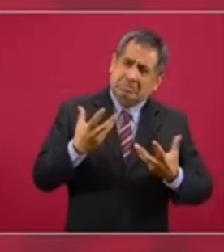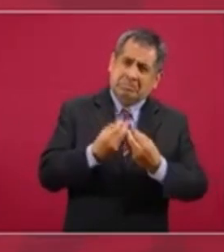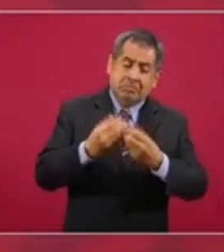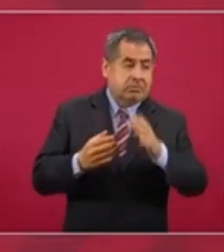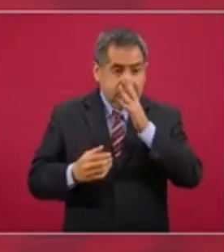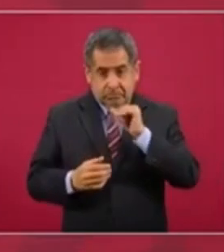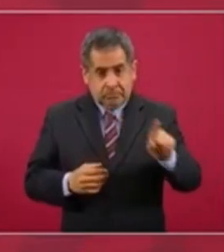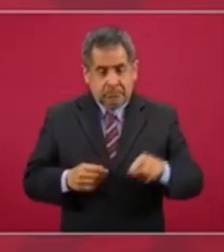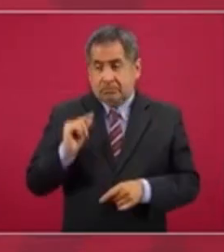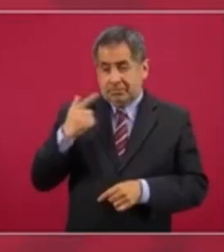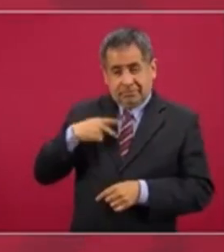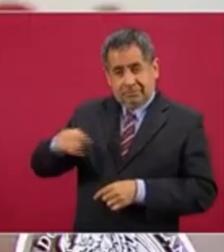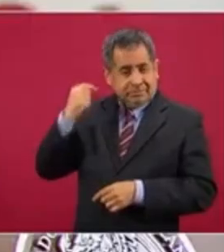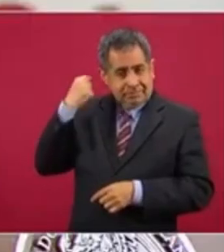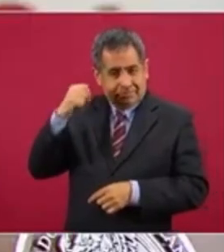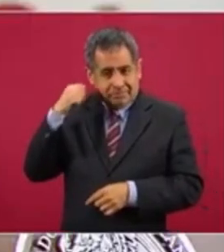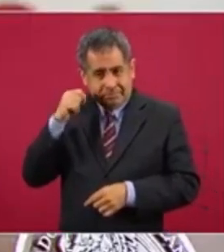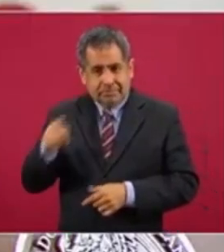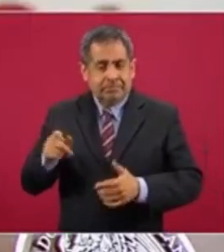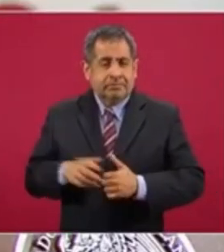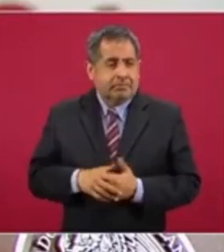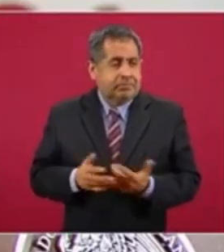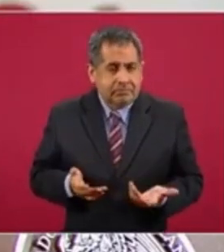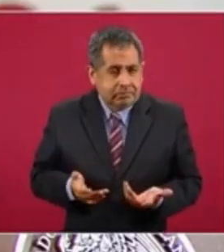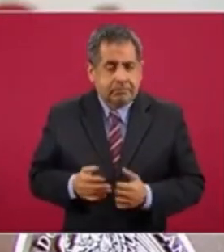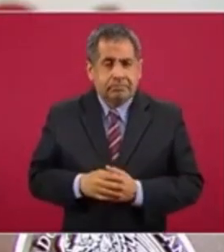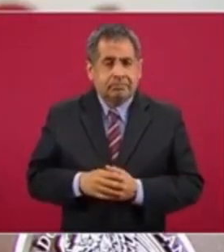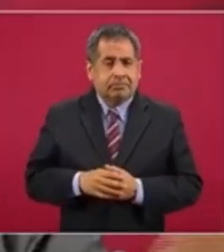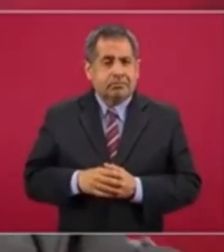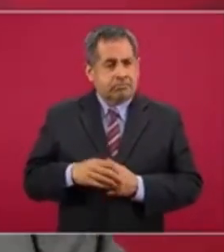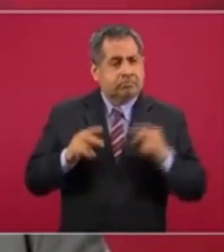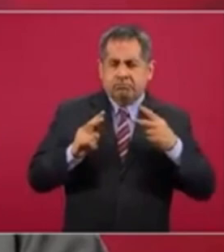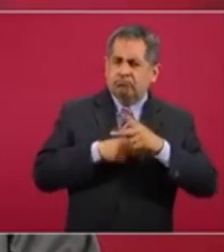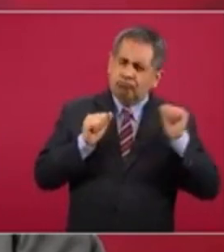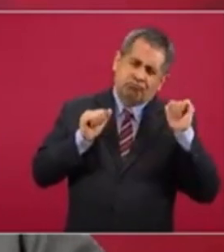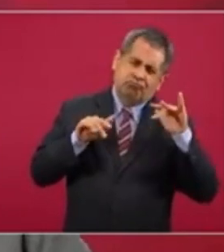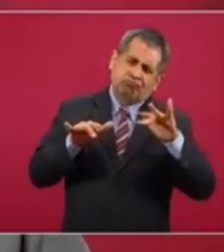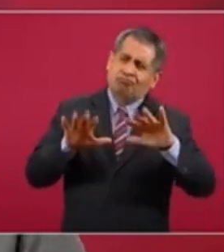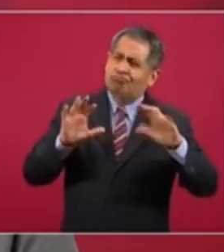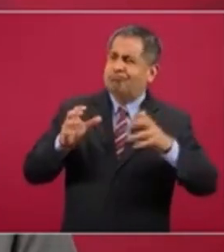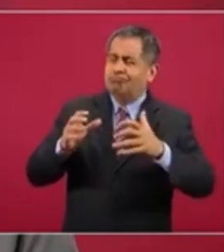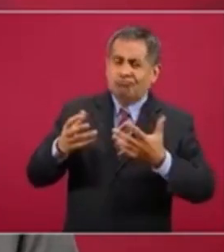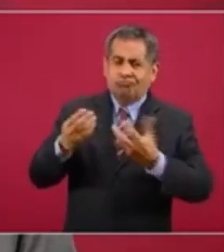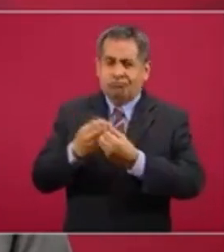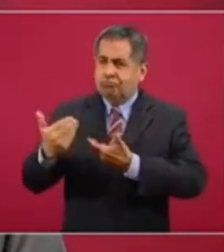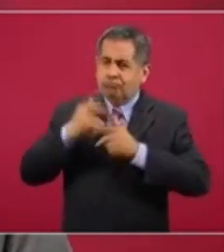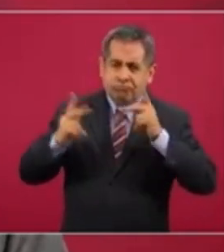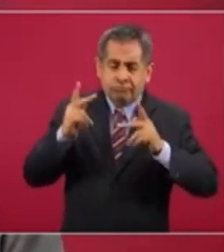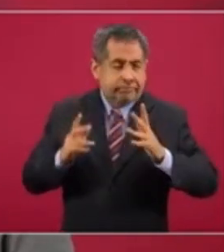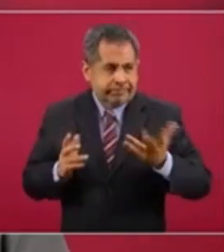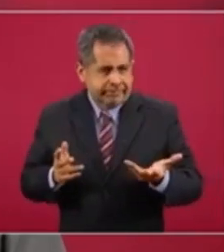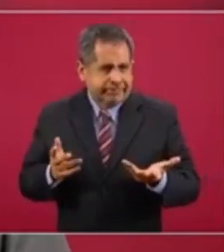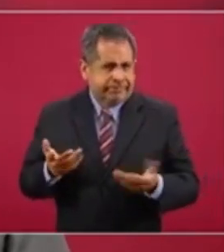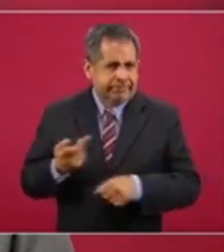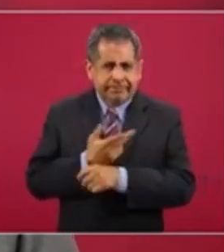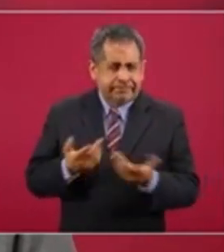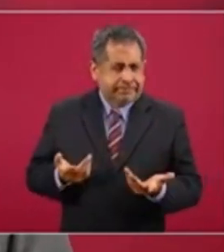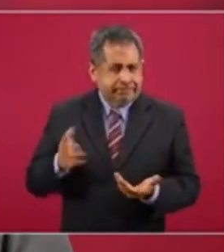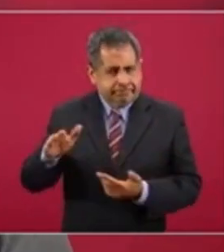Ahora que fui a Tabasco, dice, bueno, ¿por qué no nos visita a todos? ¿Por qué no